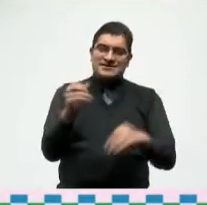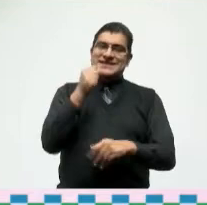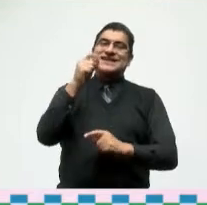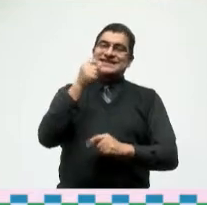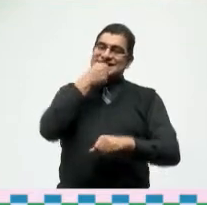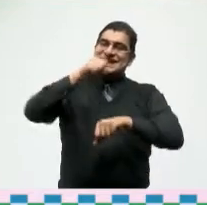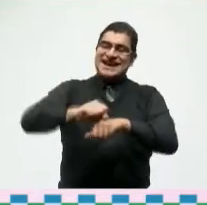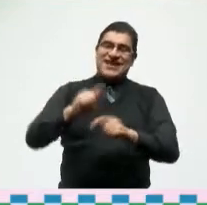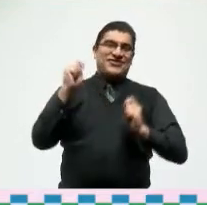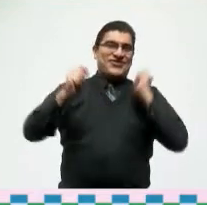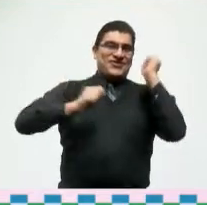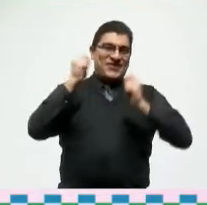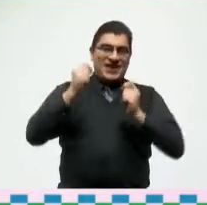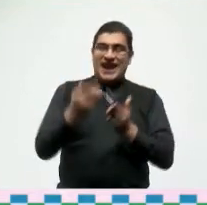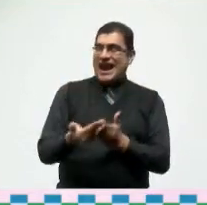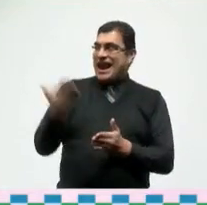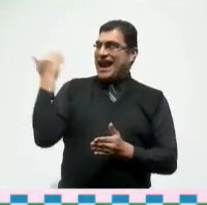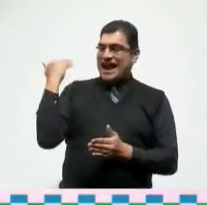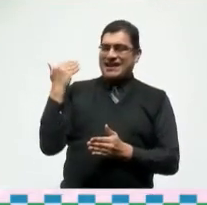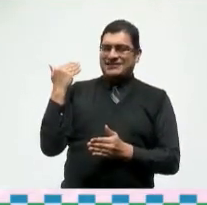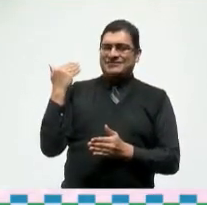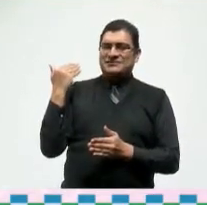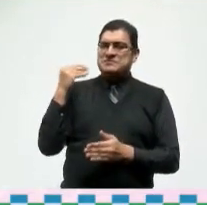Secretaría de Turismo el pasado